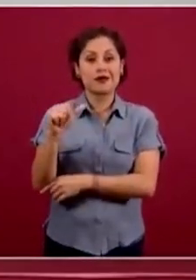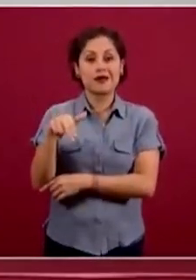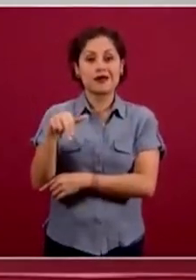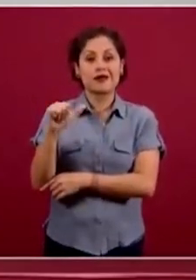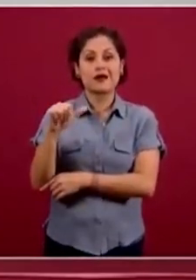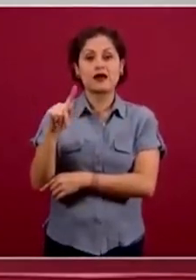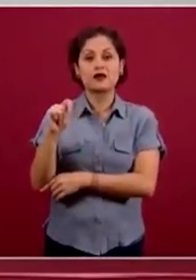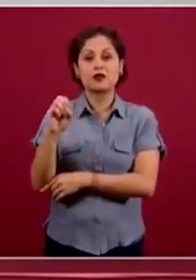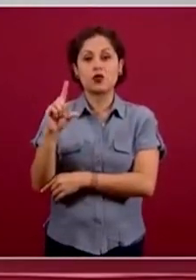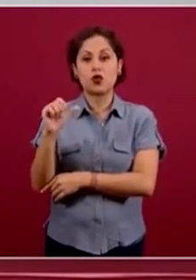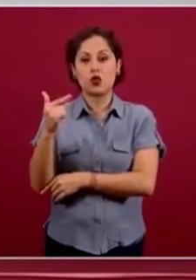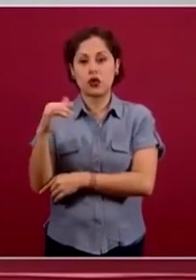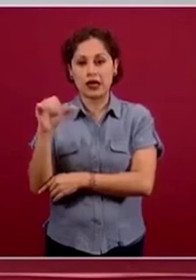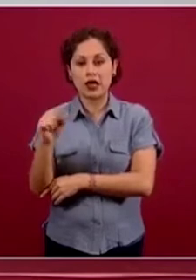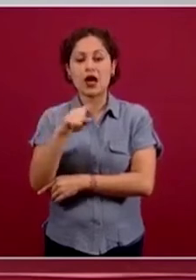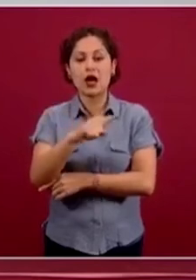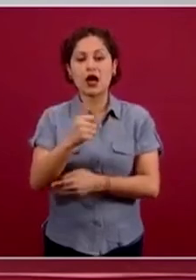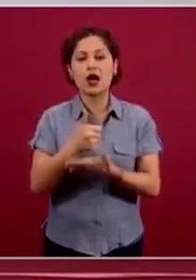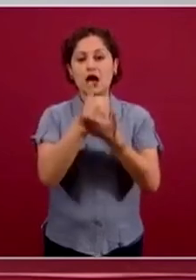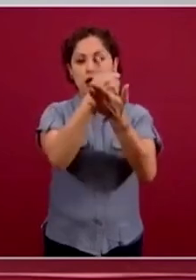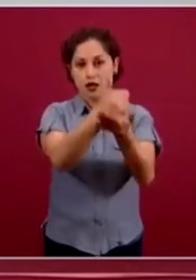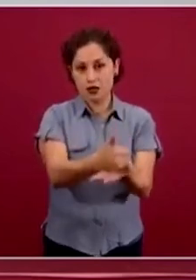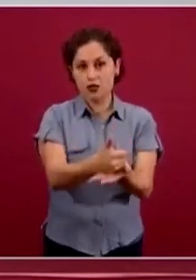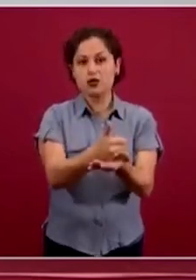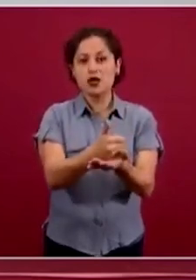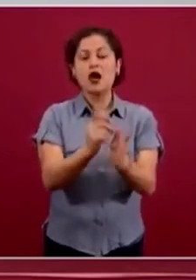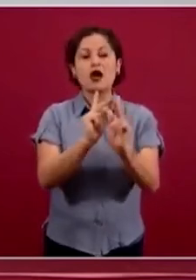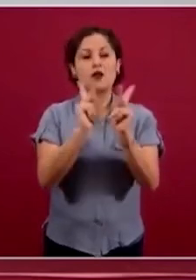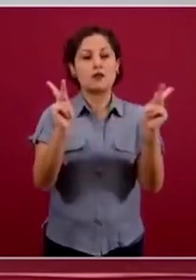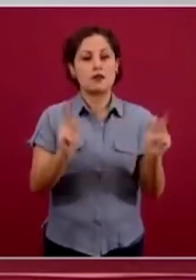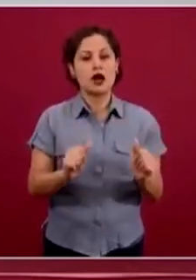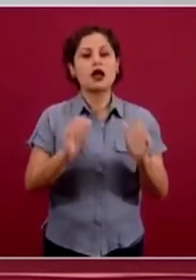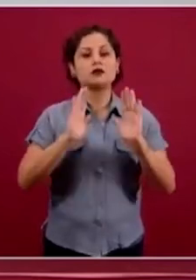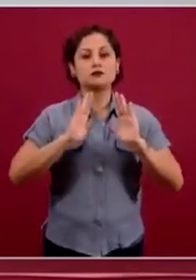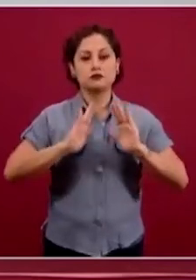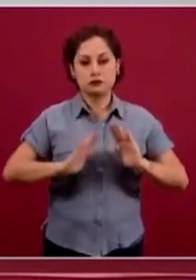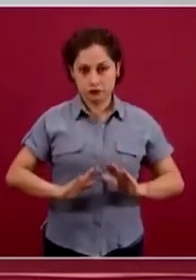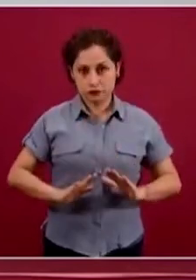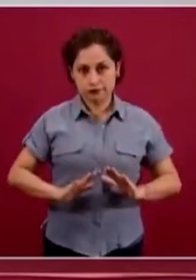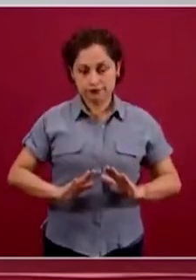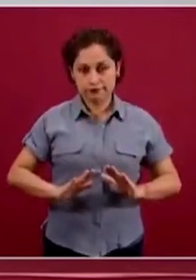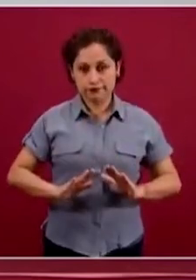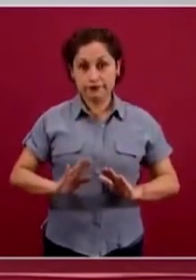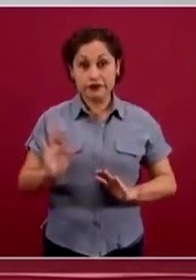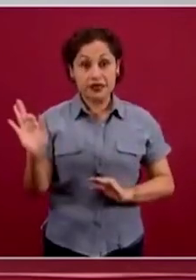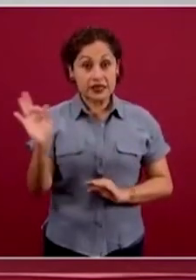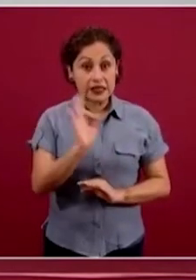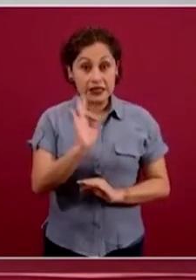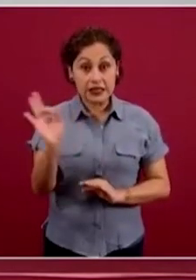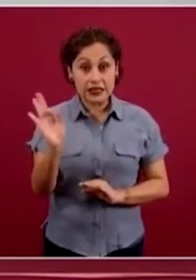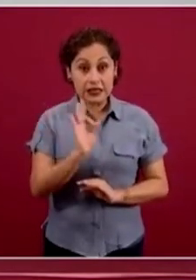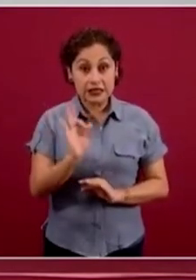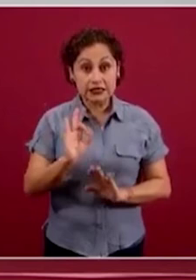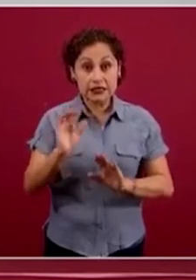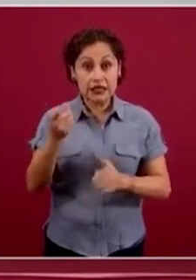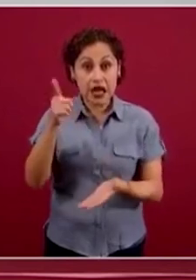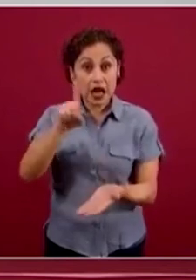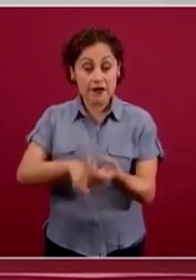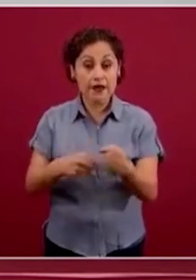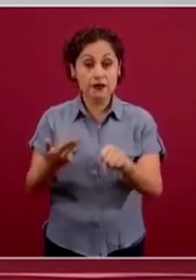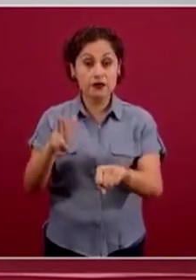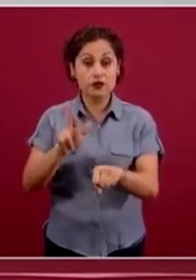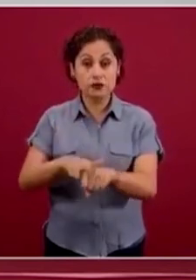un enfoque centrado en las comunidades y no se debe de tolerar cualquier actitud de discriminación o